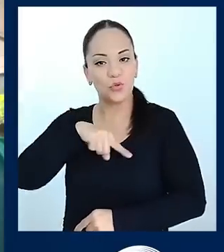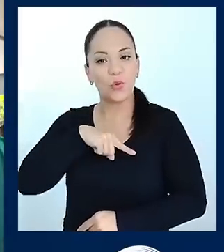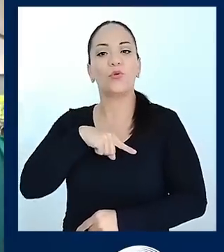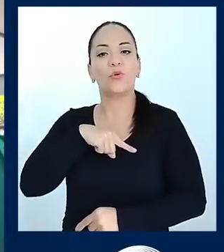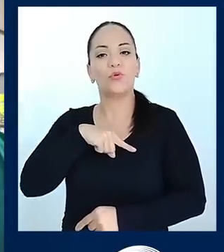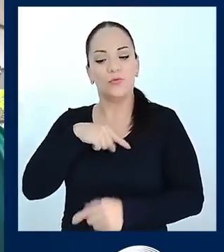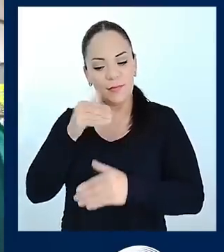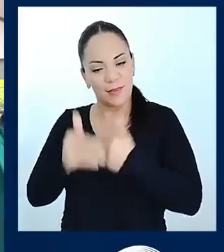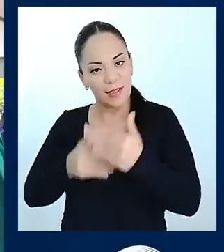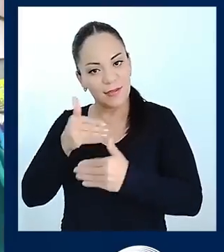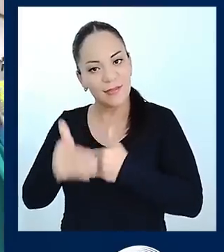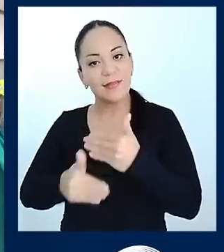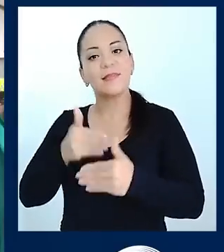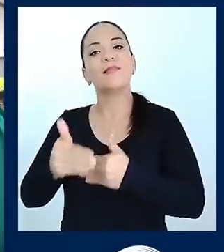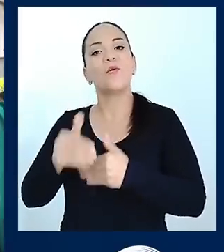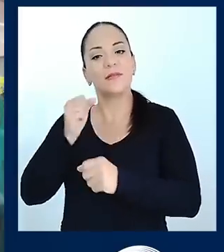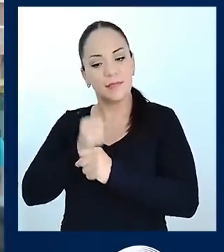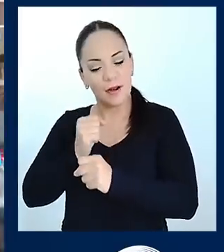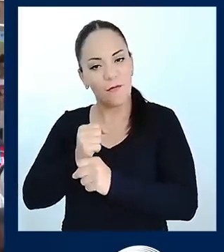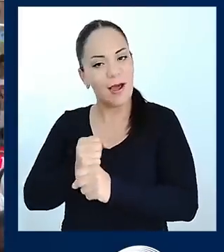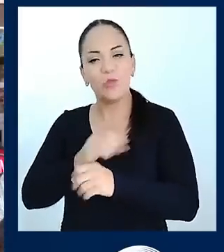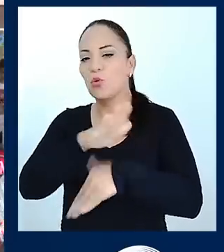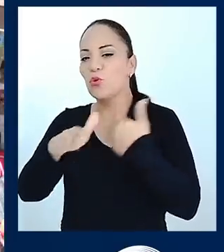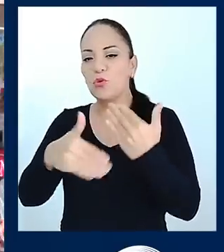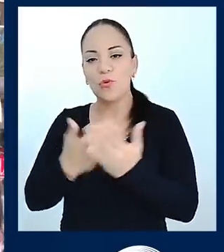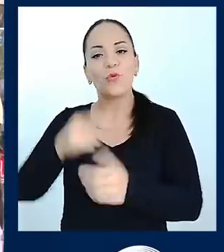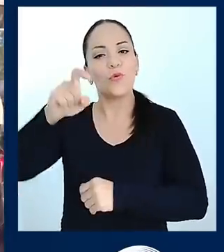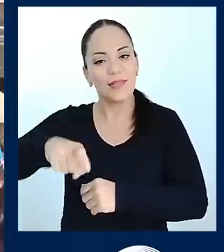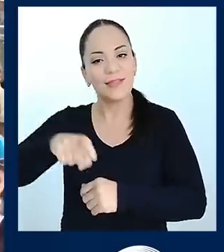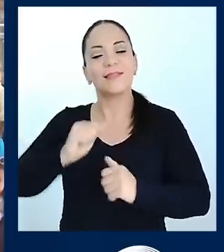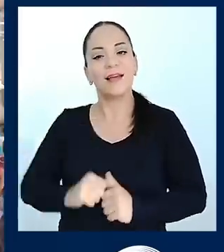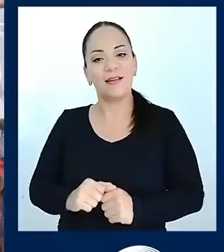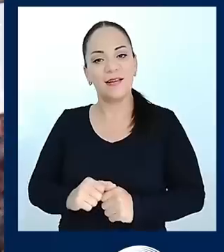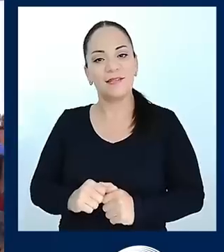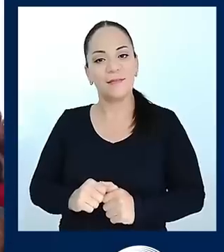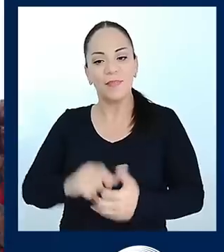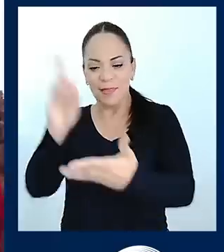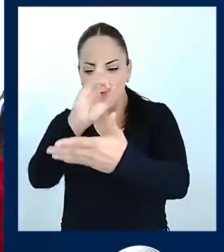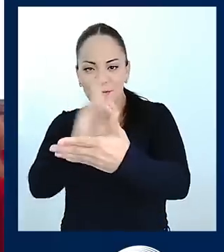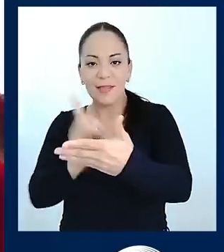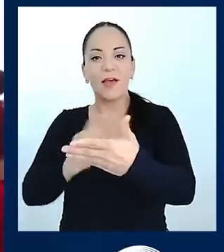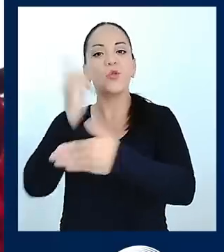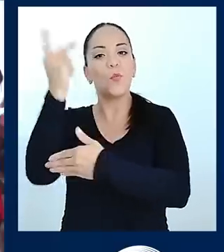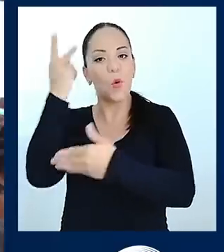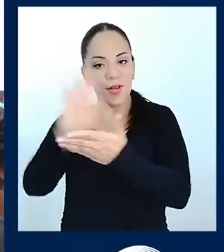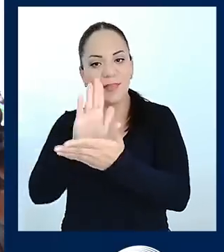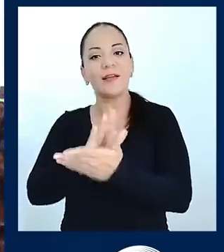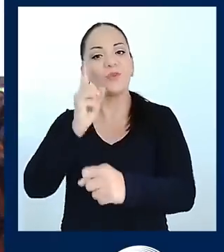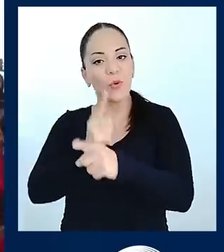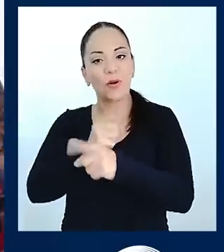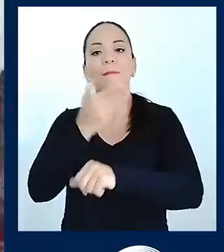necesarias y diseñando las políticas correctas para mejorar sus